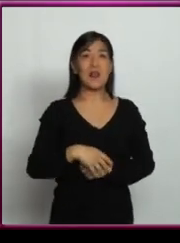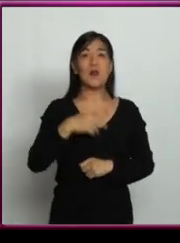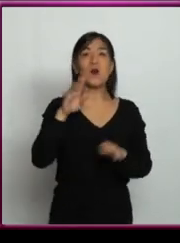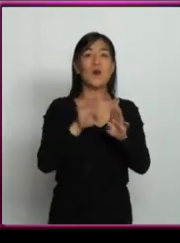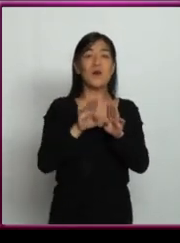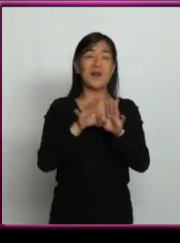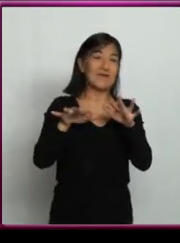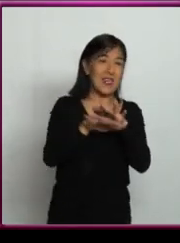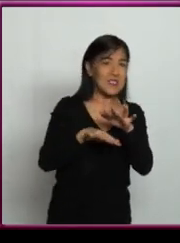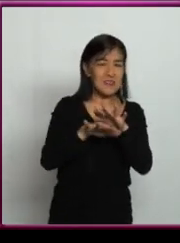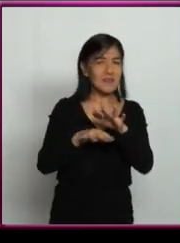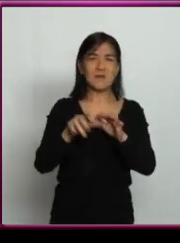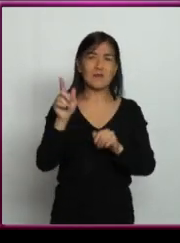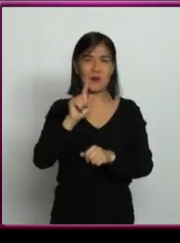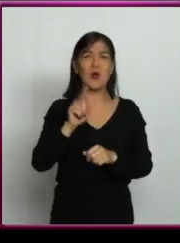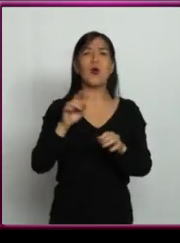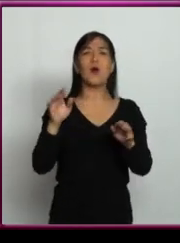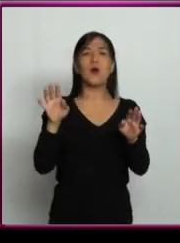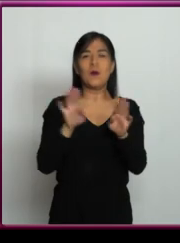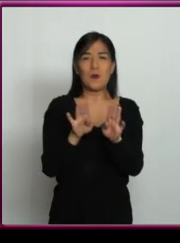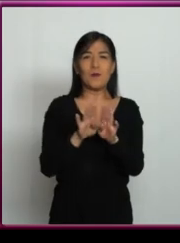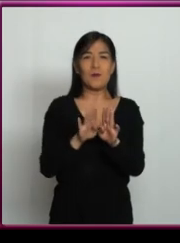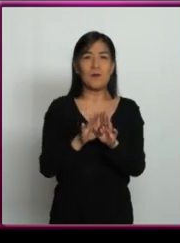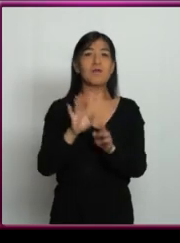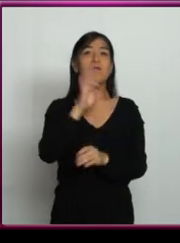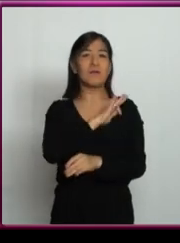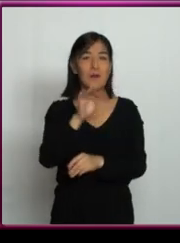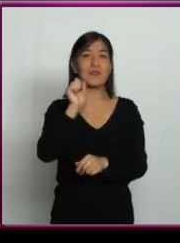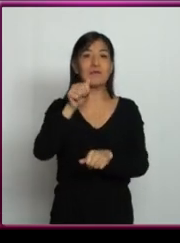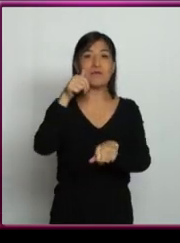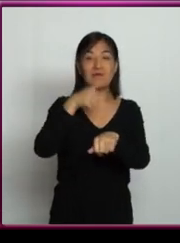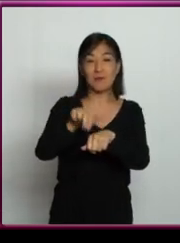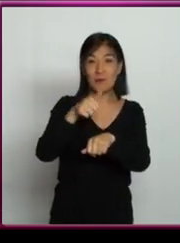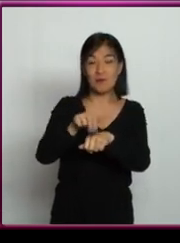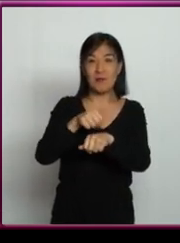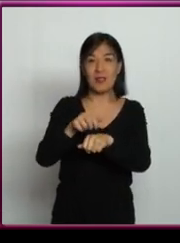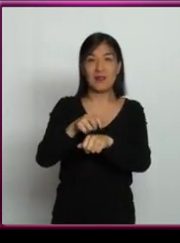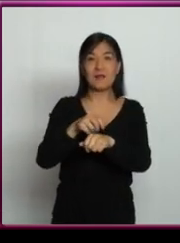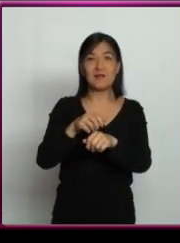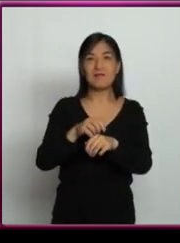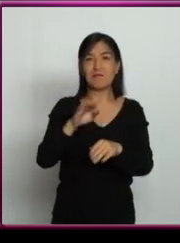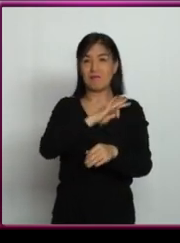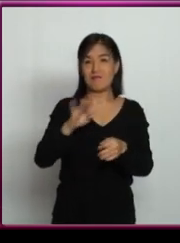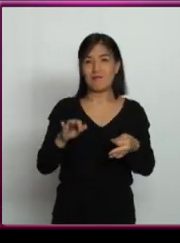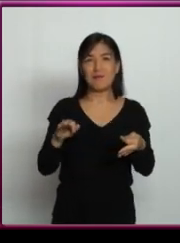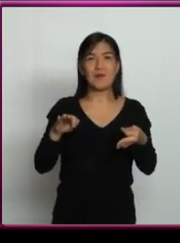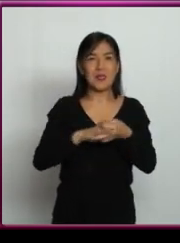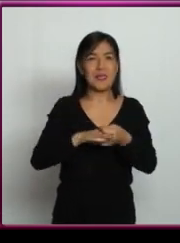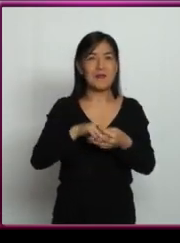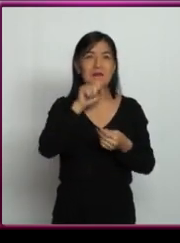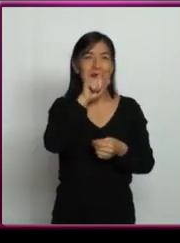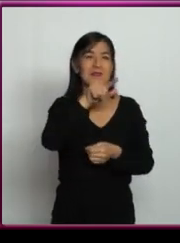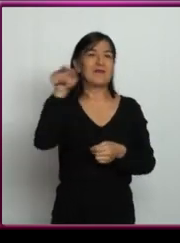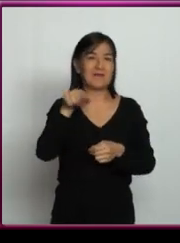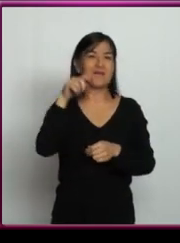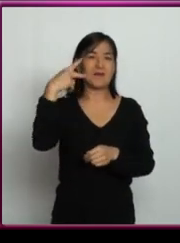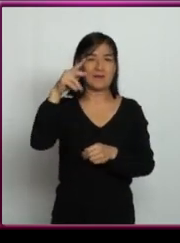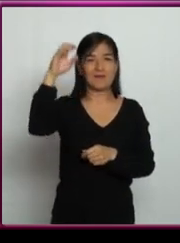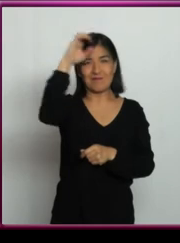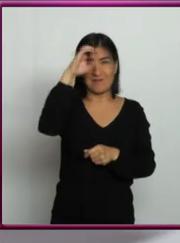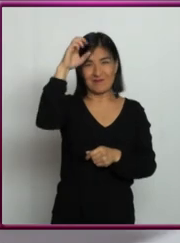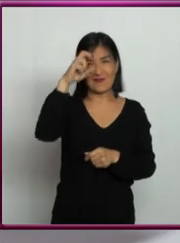escaladas, se puede llegar a números bastante cercanos a los que publican los astrónomos